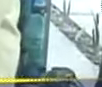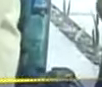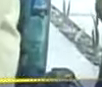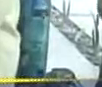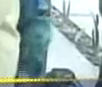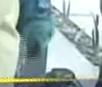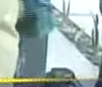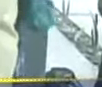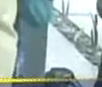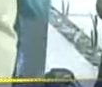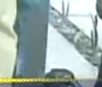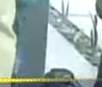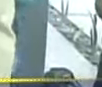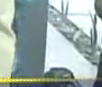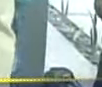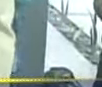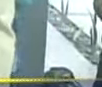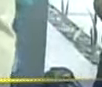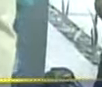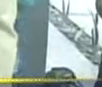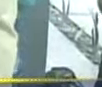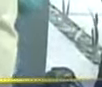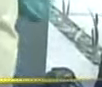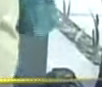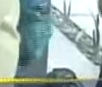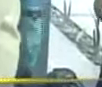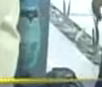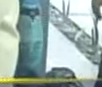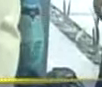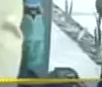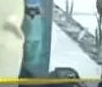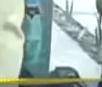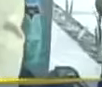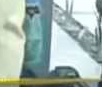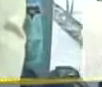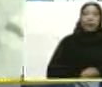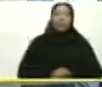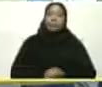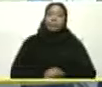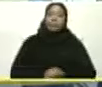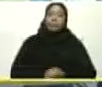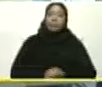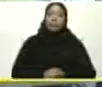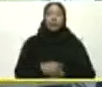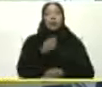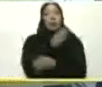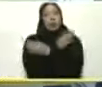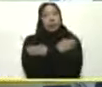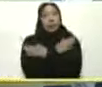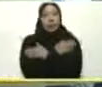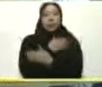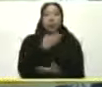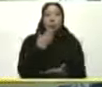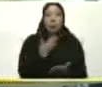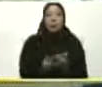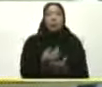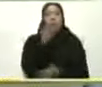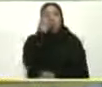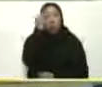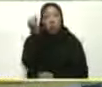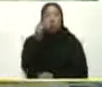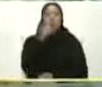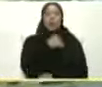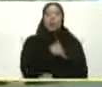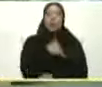enseñar y aprender Por el futuro de la enfermería venezolana Es así Los felicito Gracias Bueno, que Dios me la bendiga pues